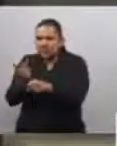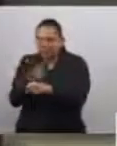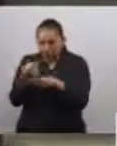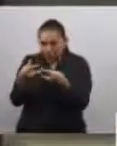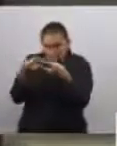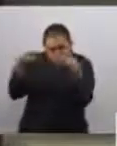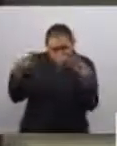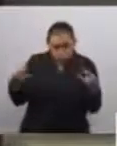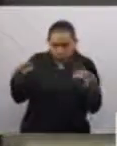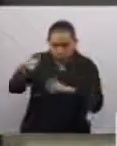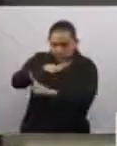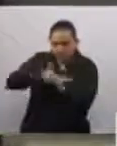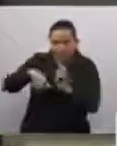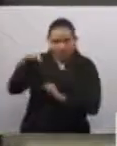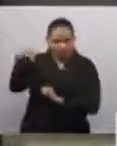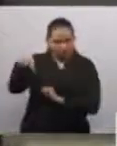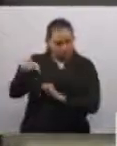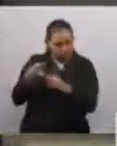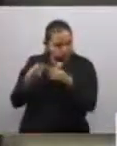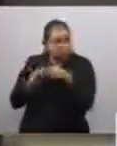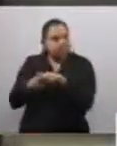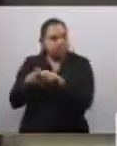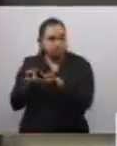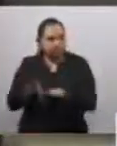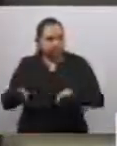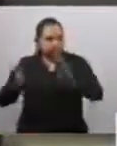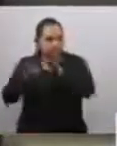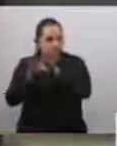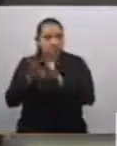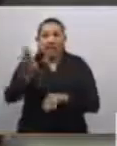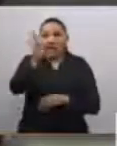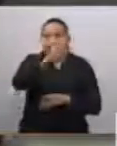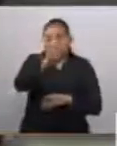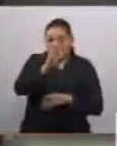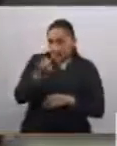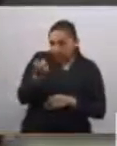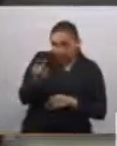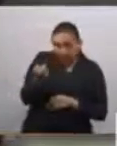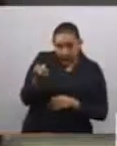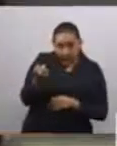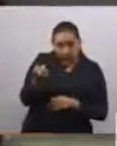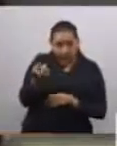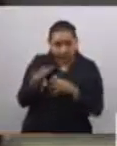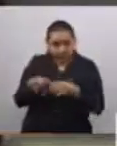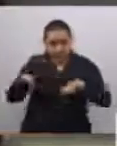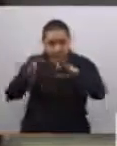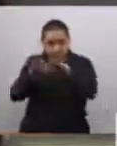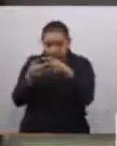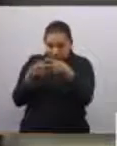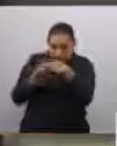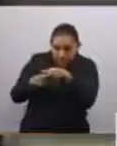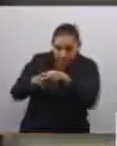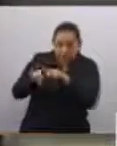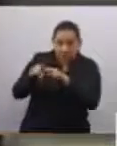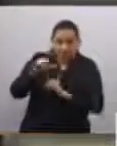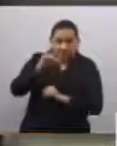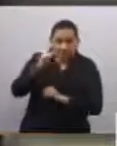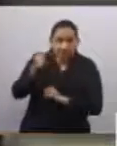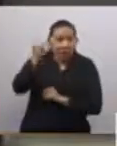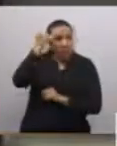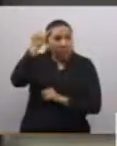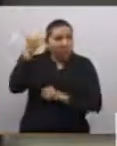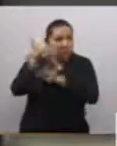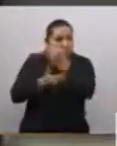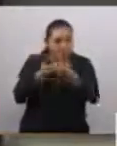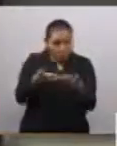y sociales, sin los cuales no sería posible conocer el México de hoy. Sin duda,